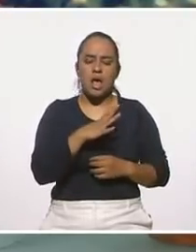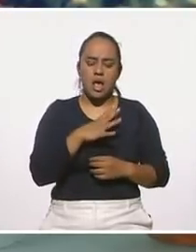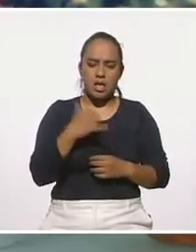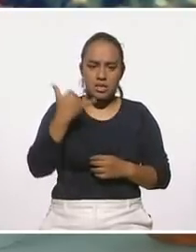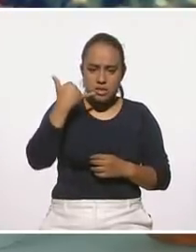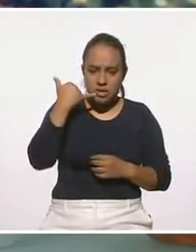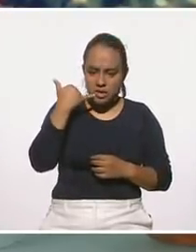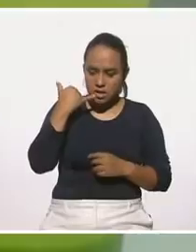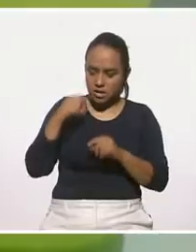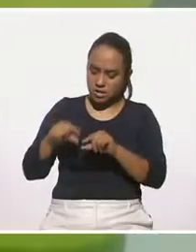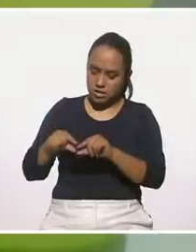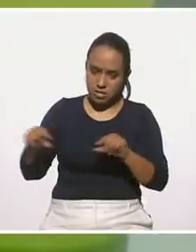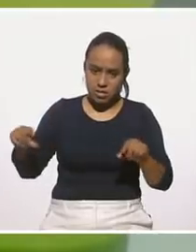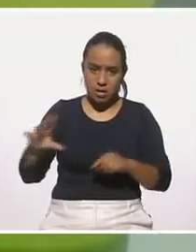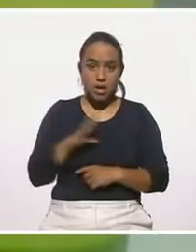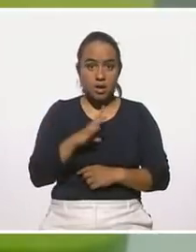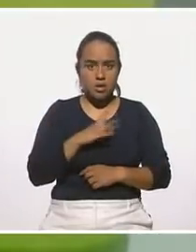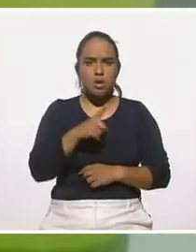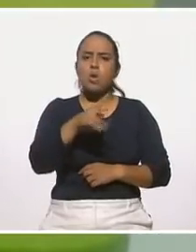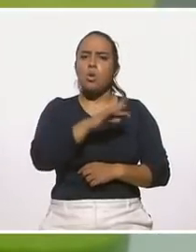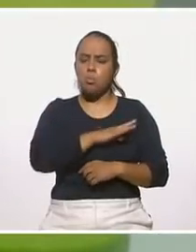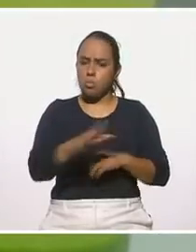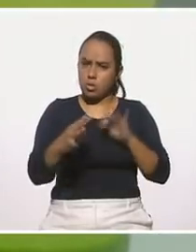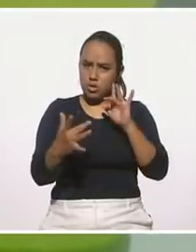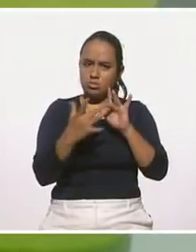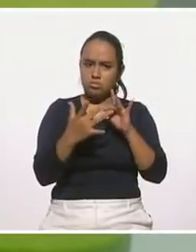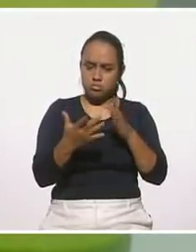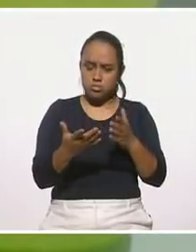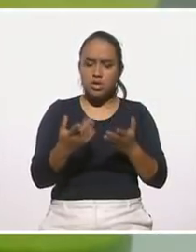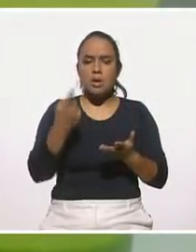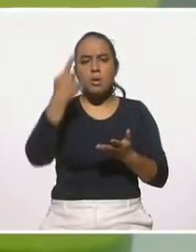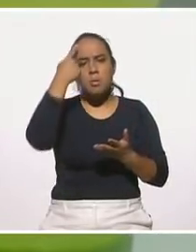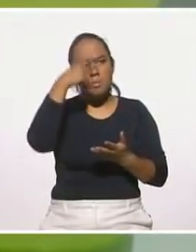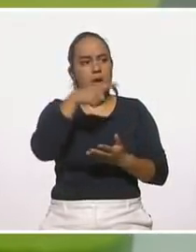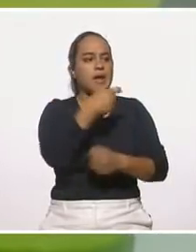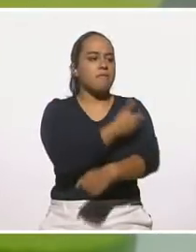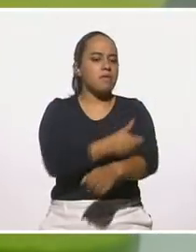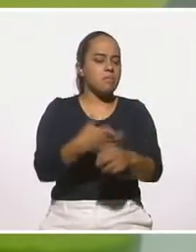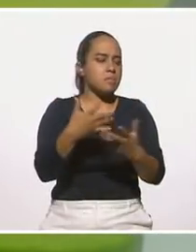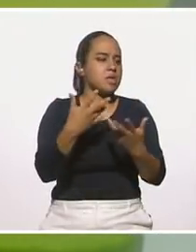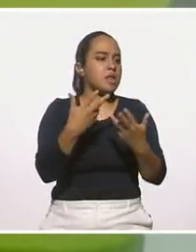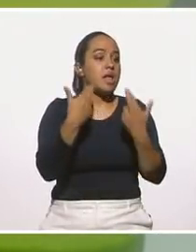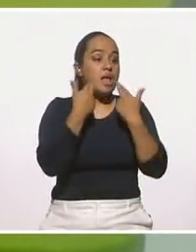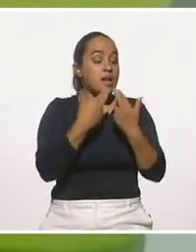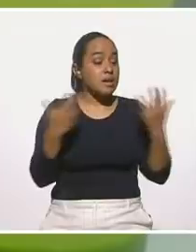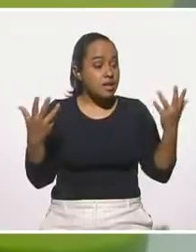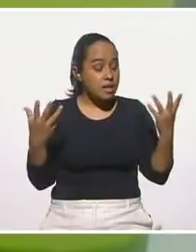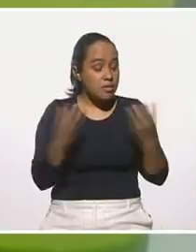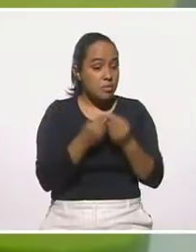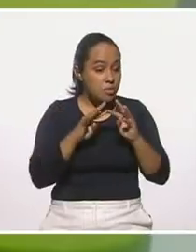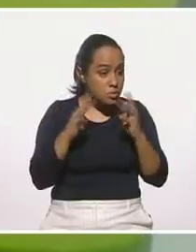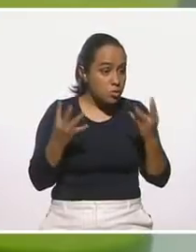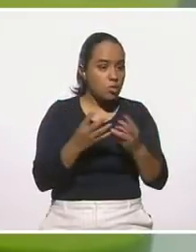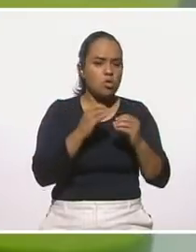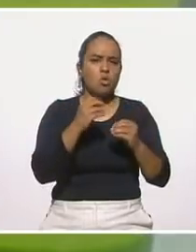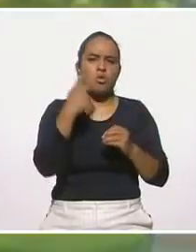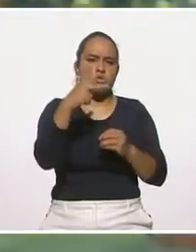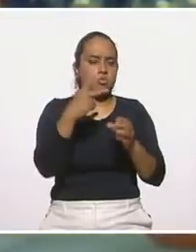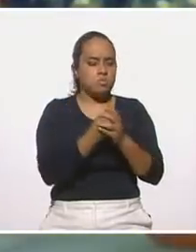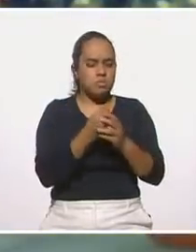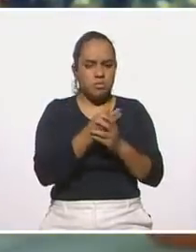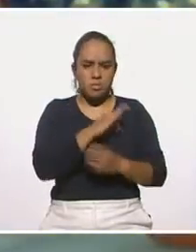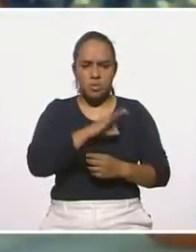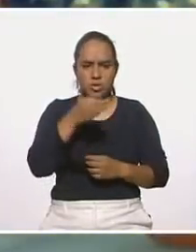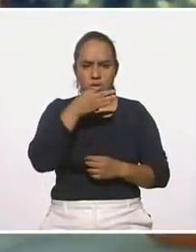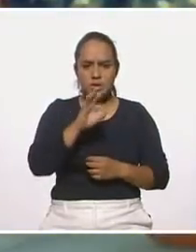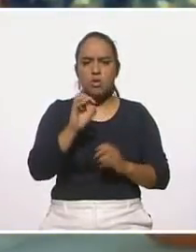en pantalla, pueden contactarnos para reuniones familiares, para reuniones personales, lo que ustedes gusten,